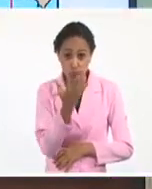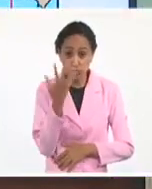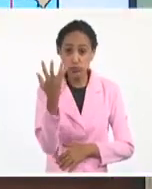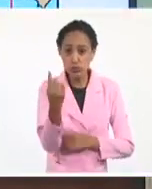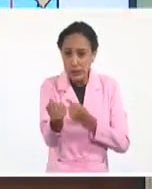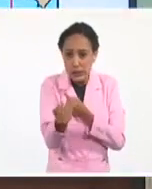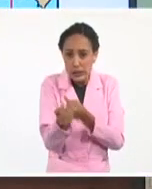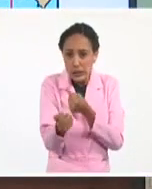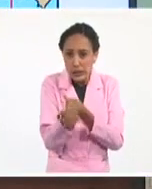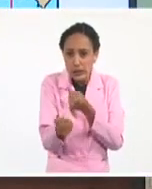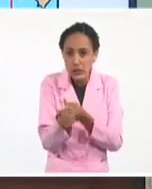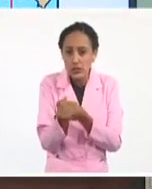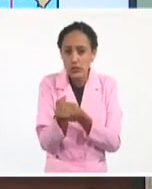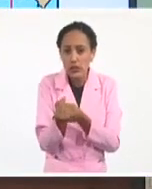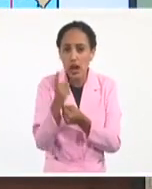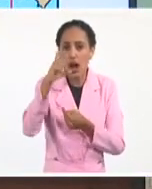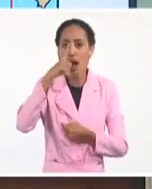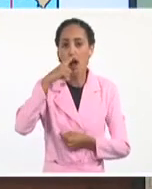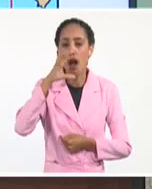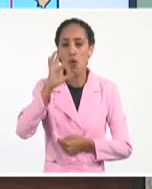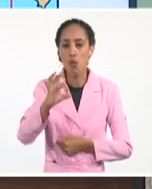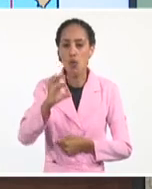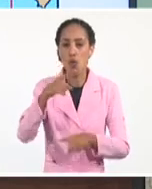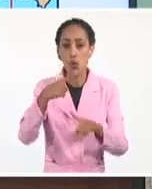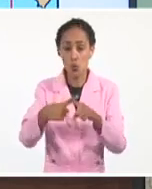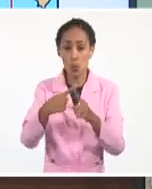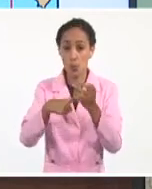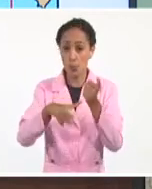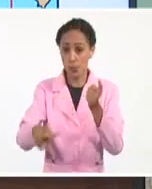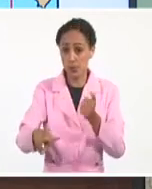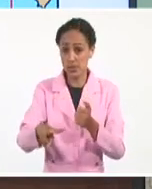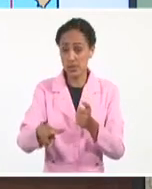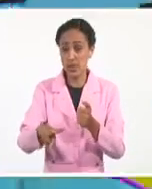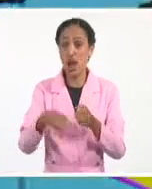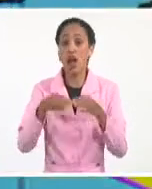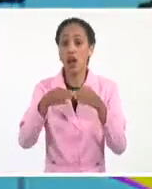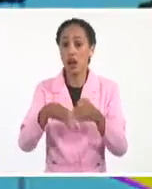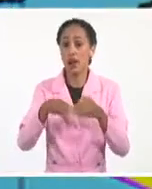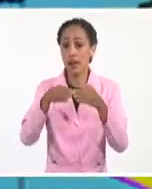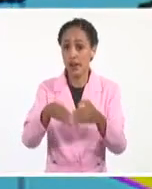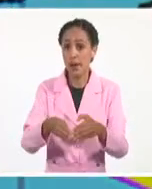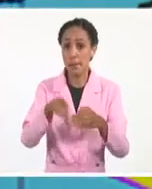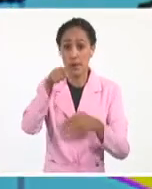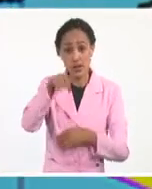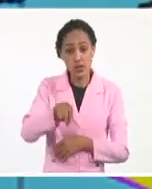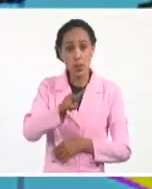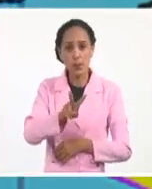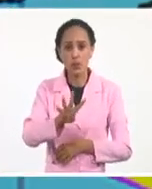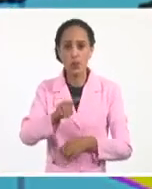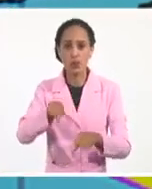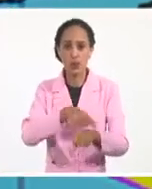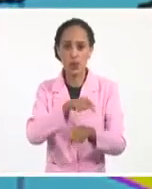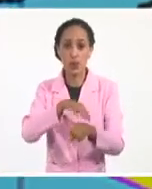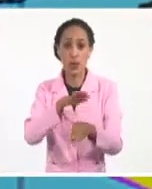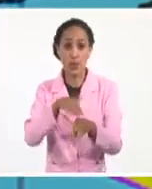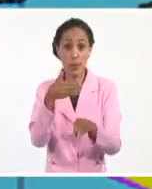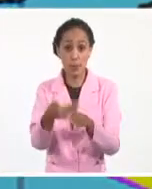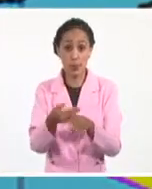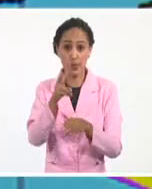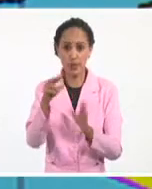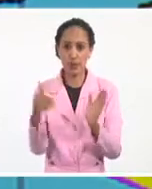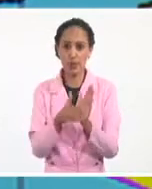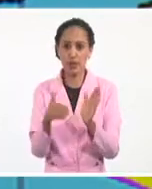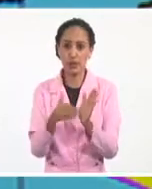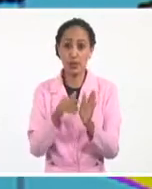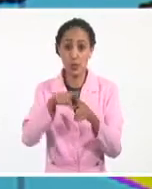a Cabo Cruz, en la provincia de Gamma. Estos serían las 24 horas después de las 12 de esta tarde, porque estos datos